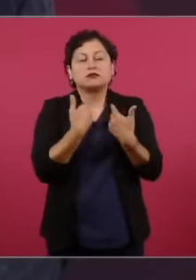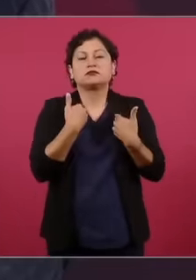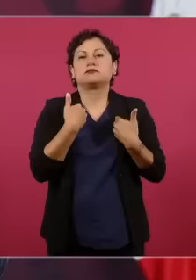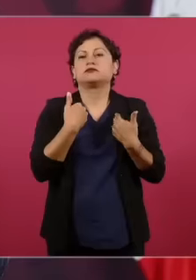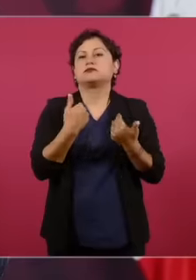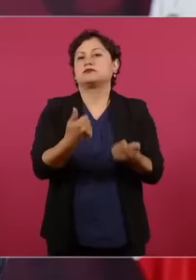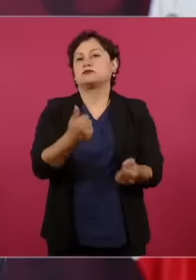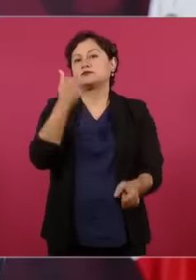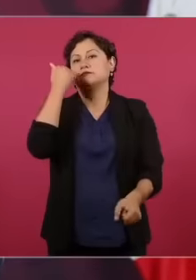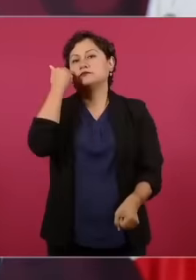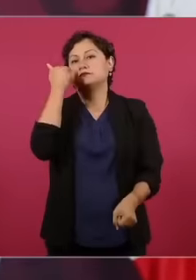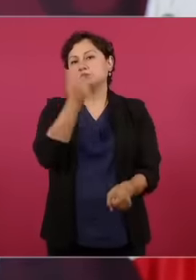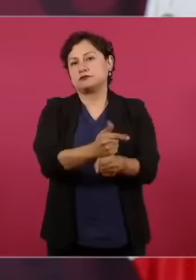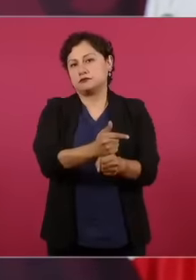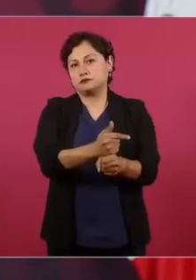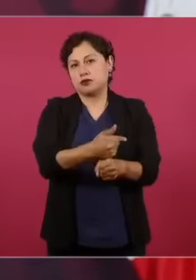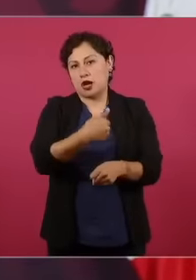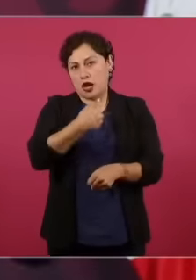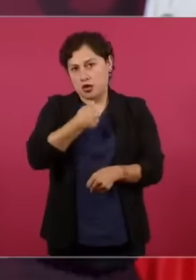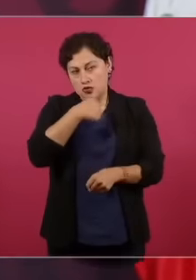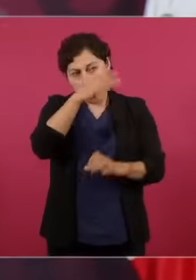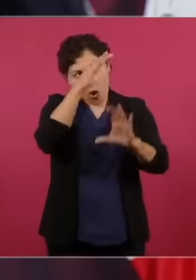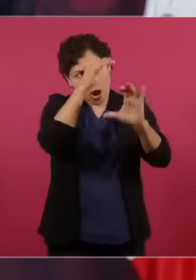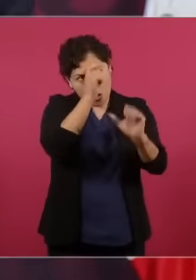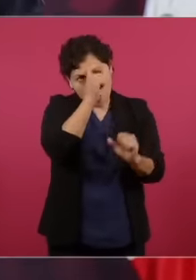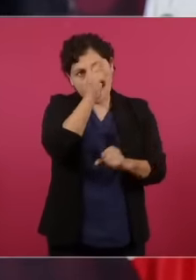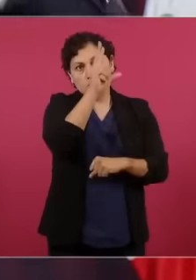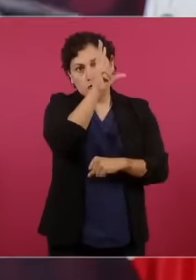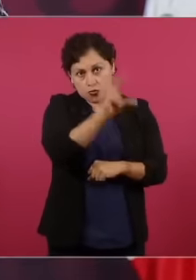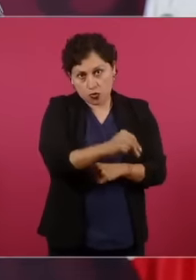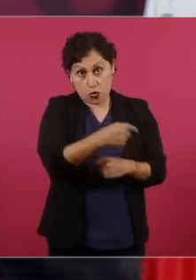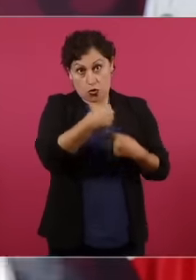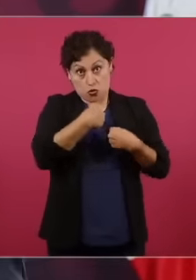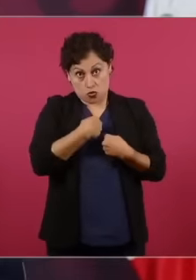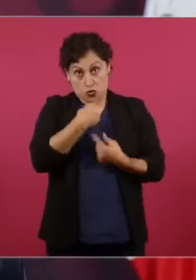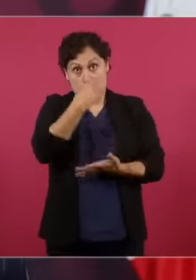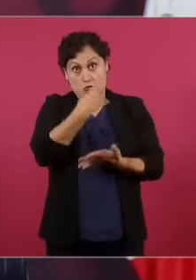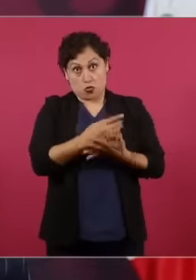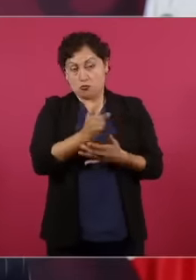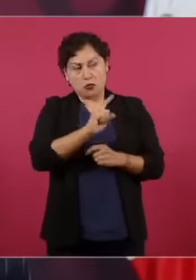ellos, o no estamos de acuerdo porque es recíproco,